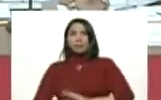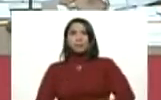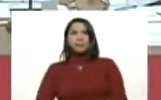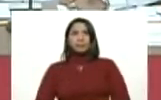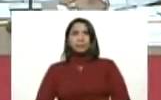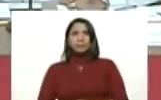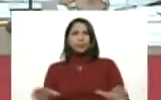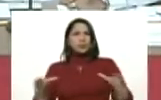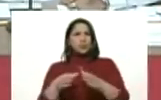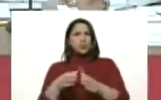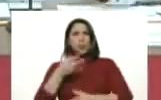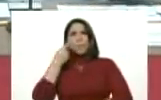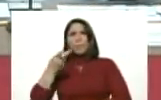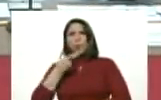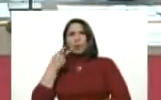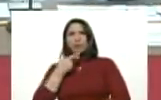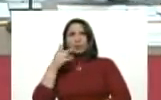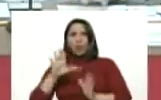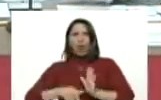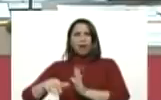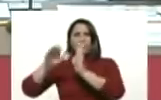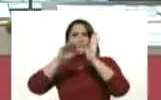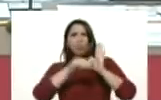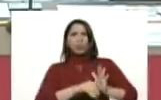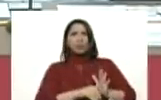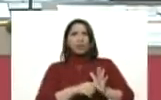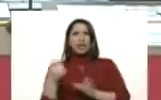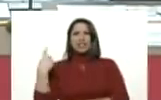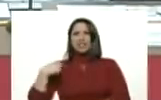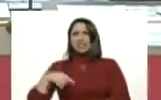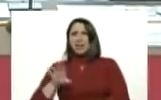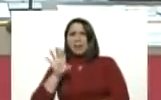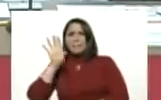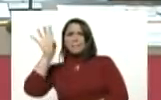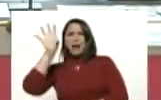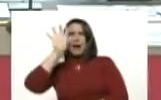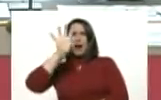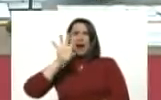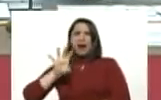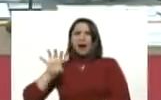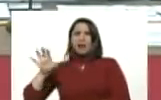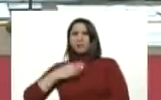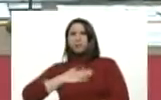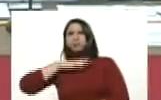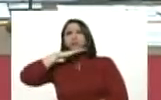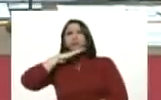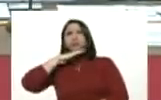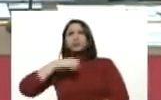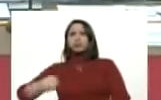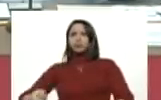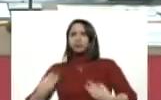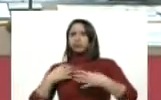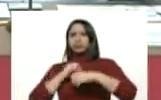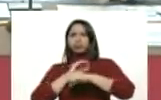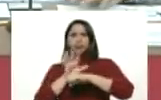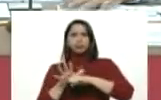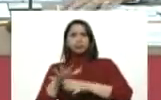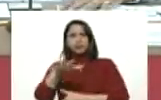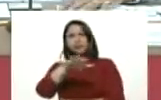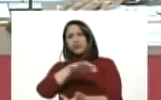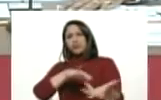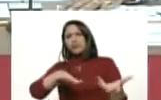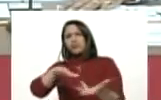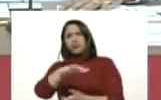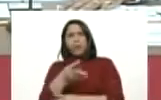estafadores políticos que tienen a sus países cundidos en coronavirus, en caos total